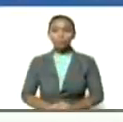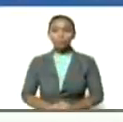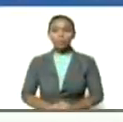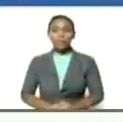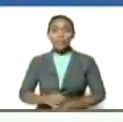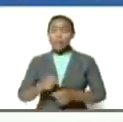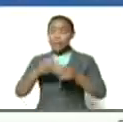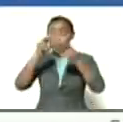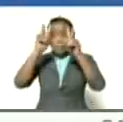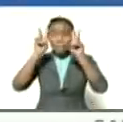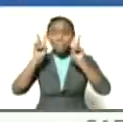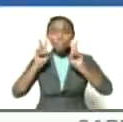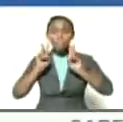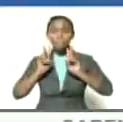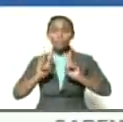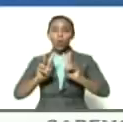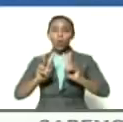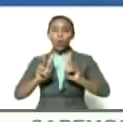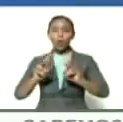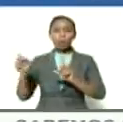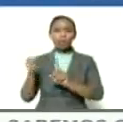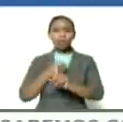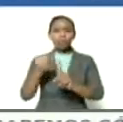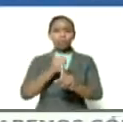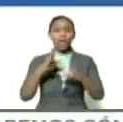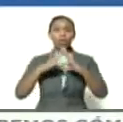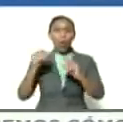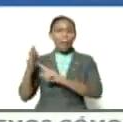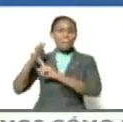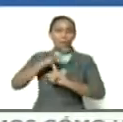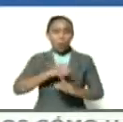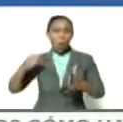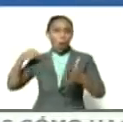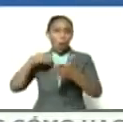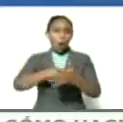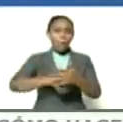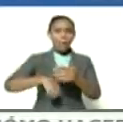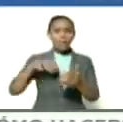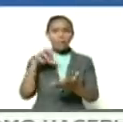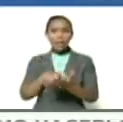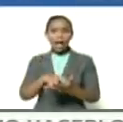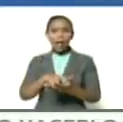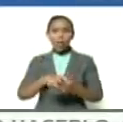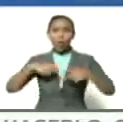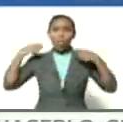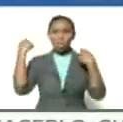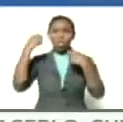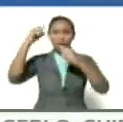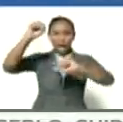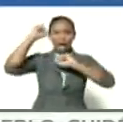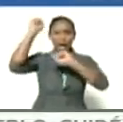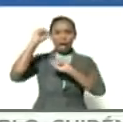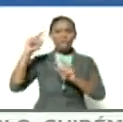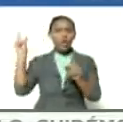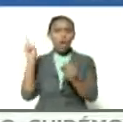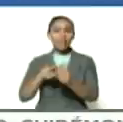impecable sometida a todas las presiones golpes de estado guarimbas violencia